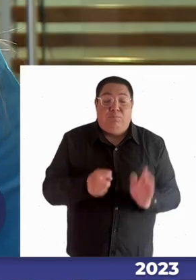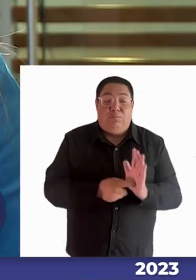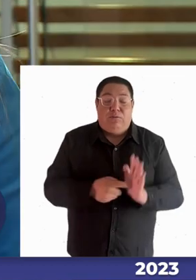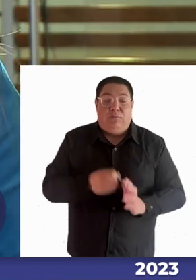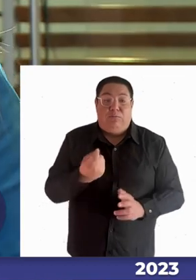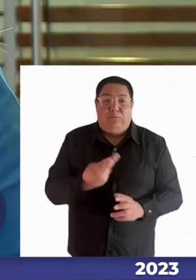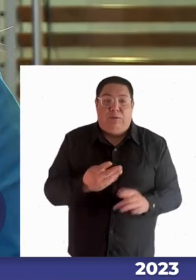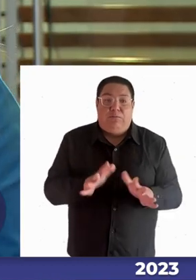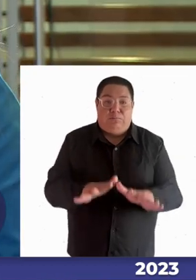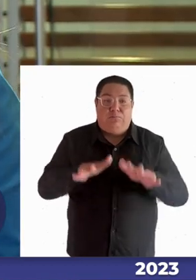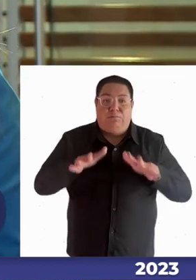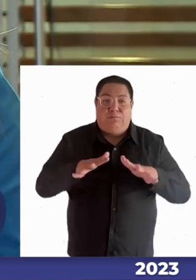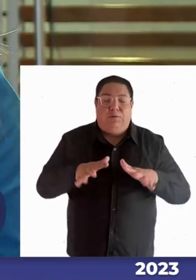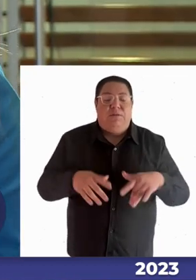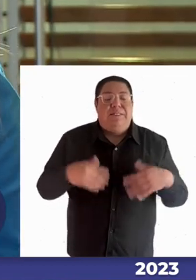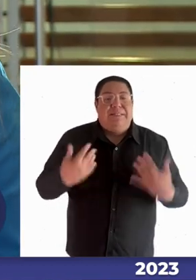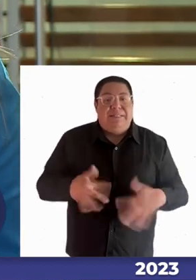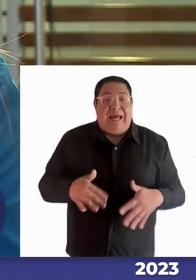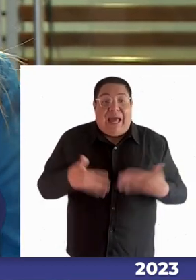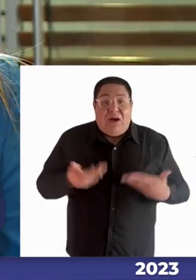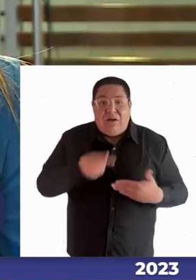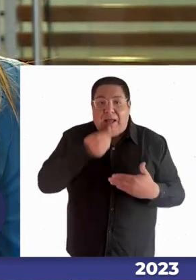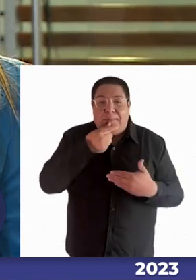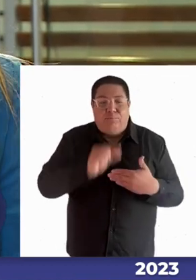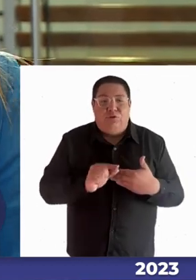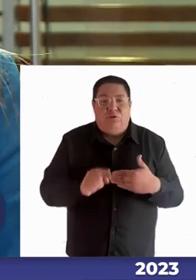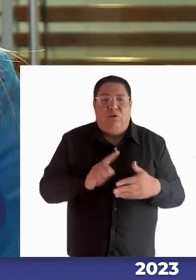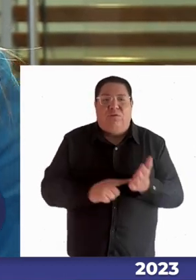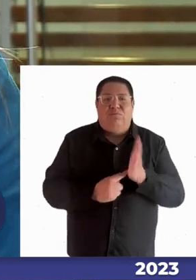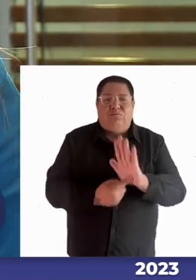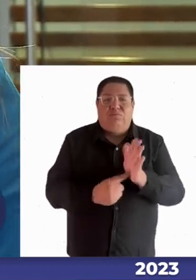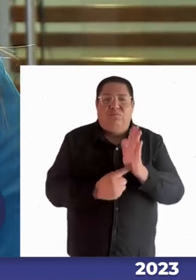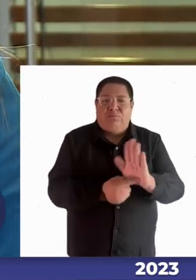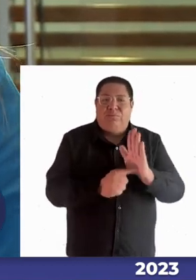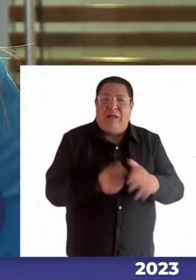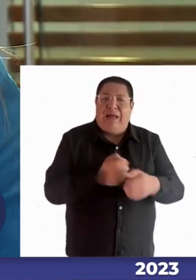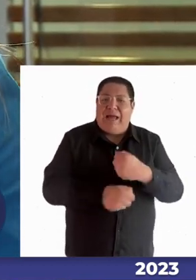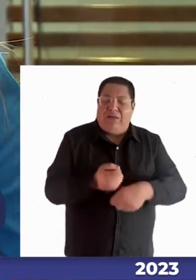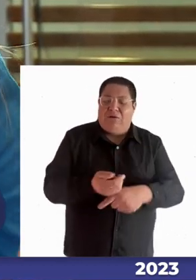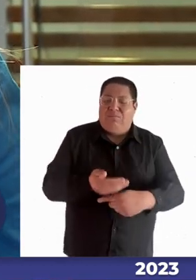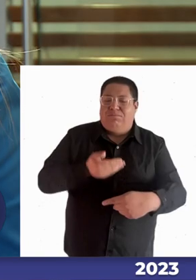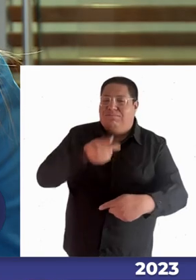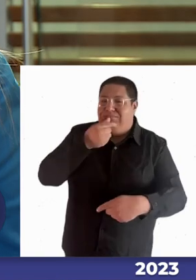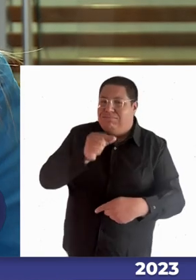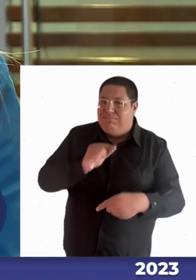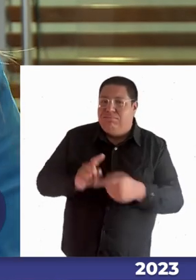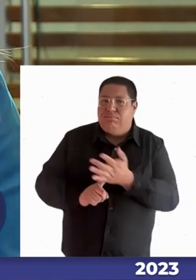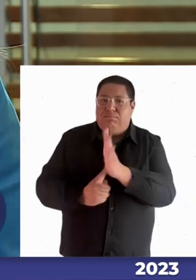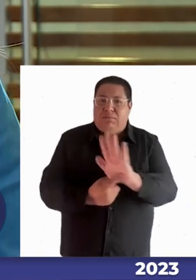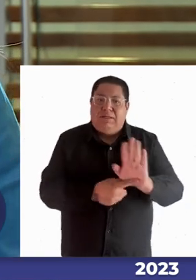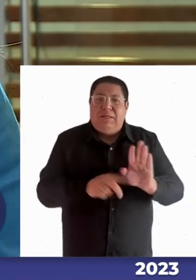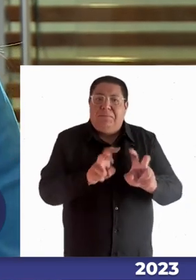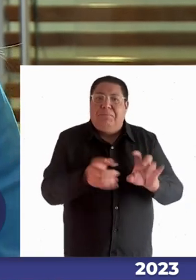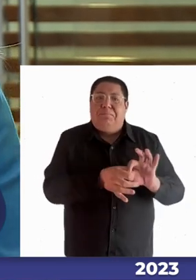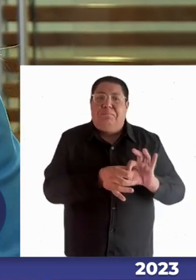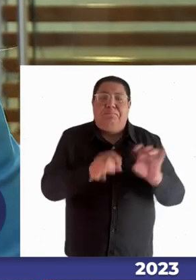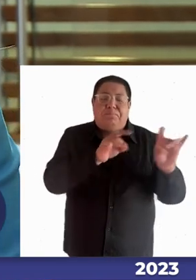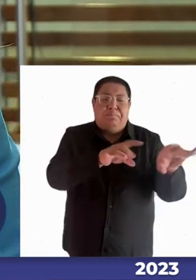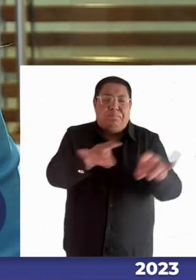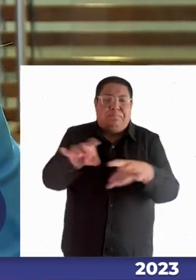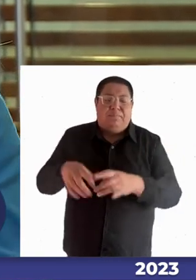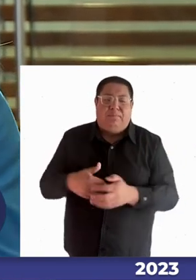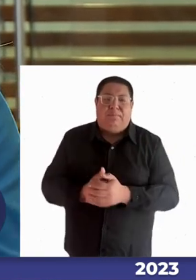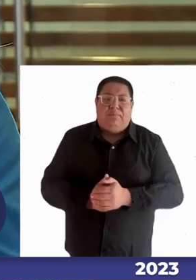que recién se está visibilizando hace muy pocos años las causas de esto principalmente